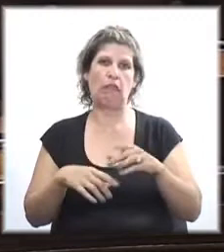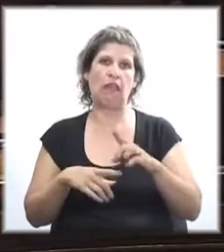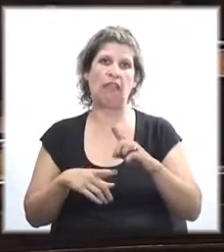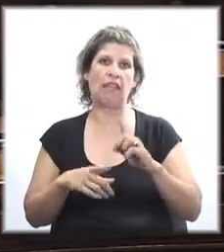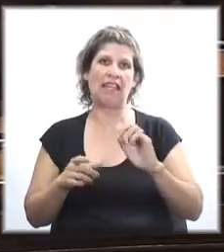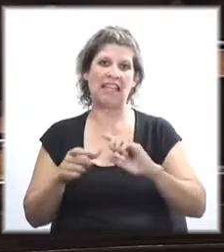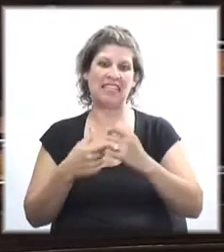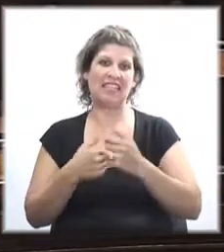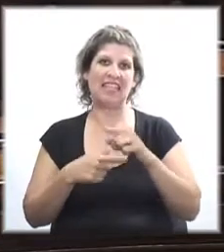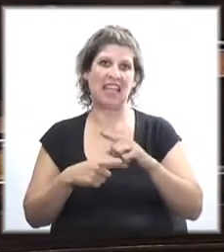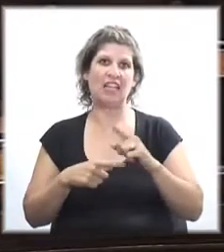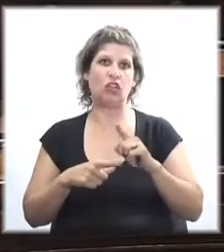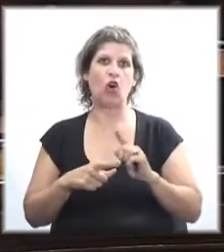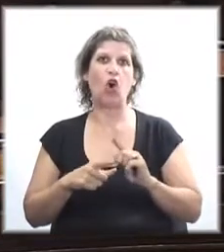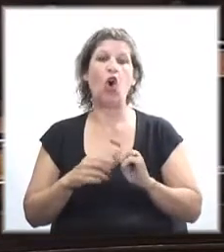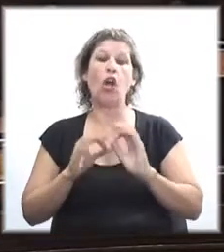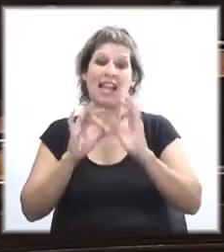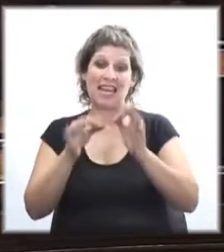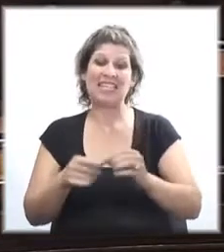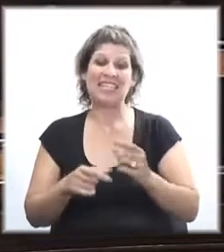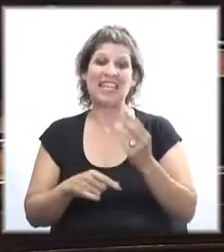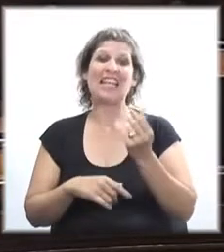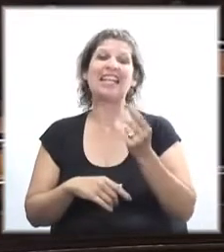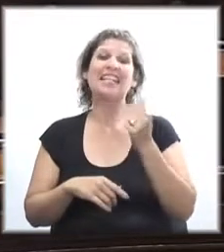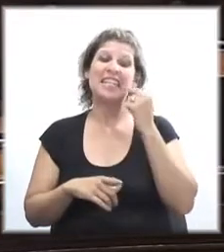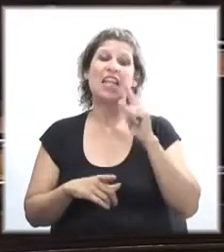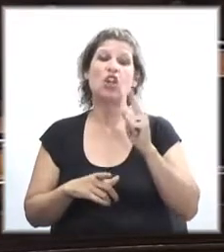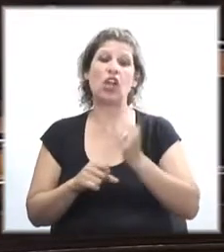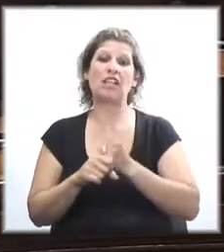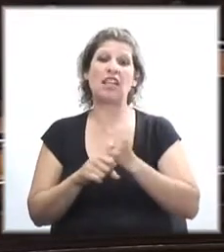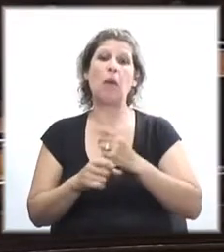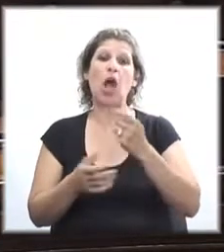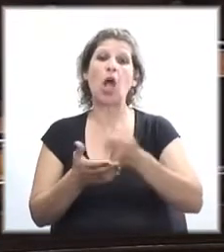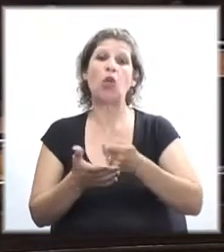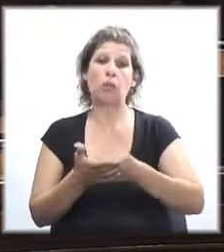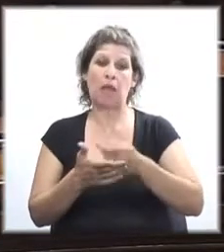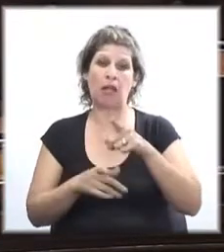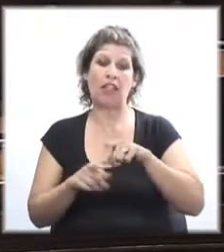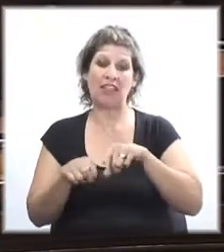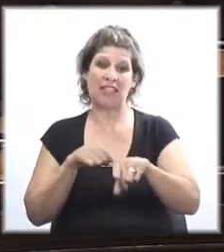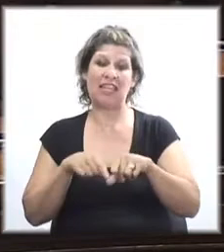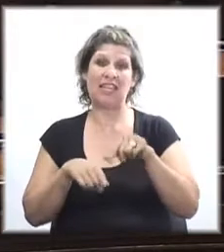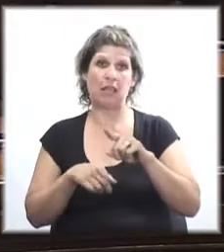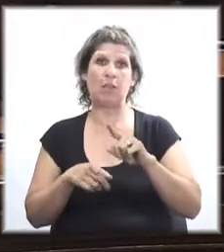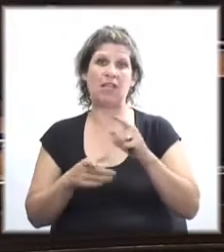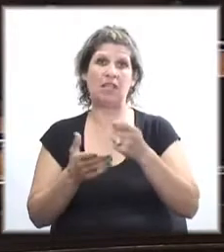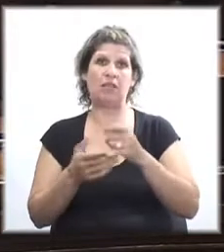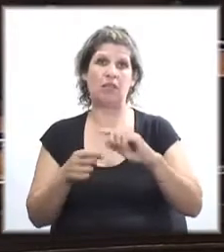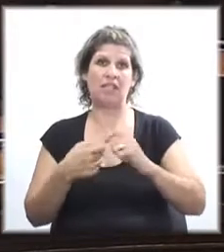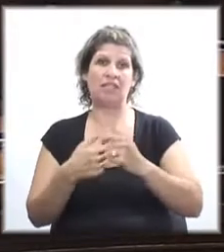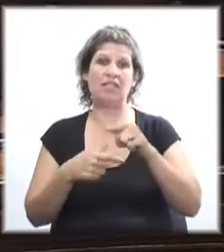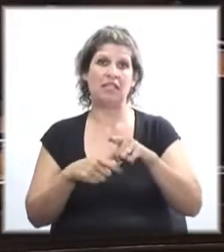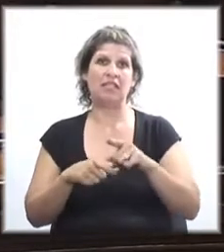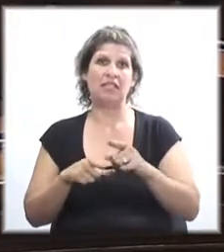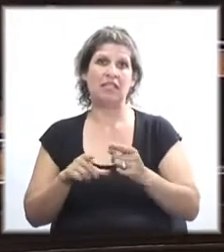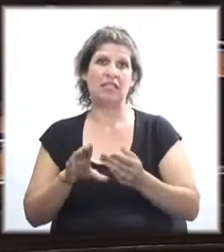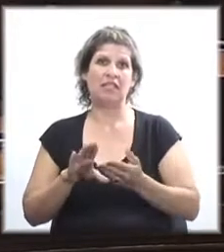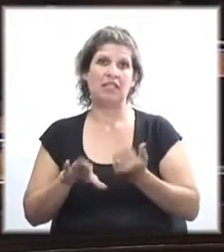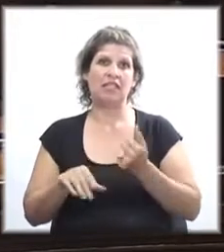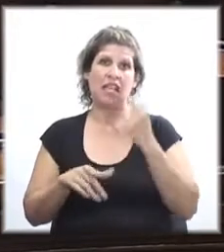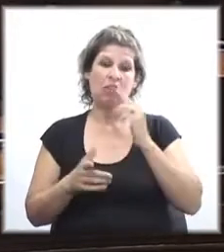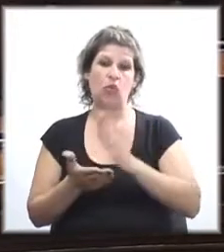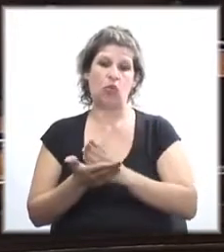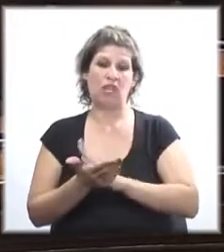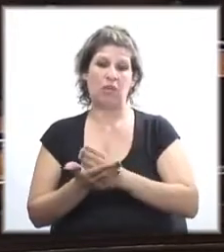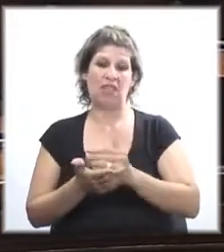sindicato le llegue el dinero que el trabajador aporta, si el trabajador lo aporta directamente al sindicato eliminando un intermediario.